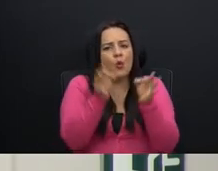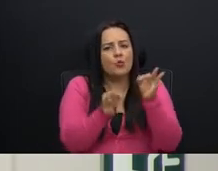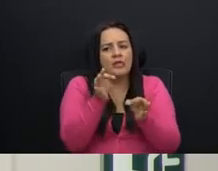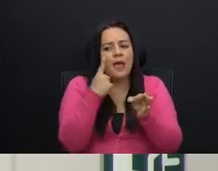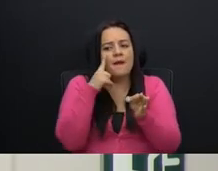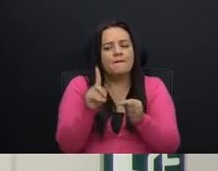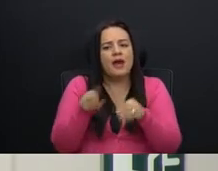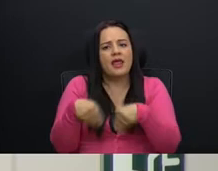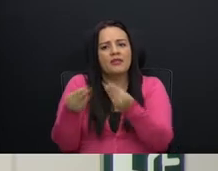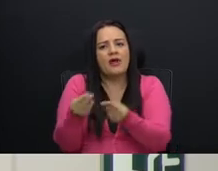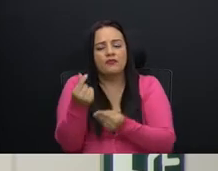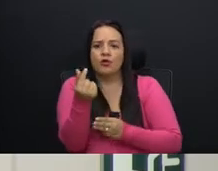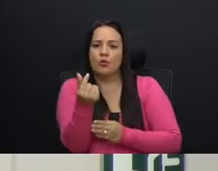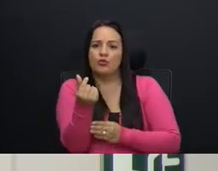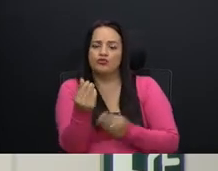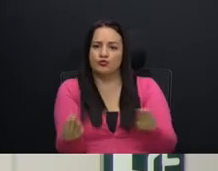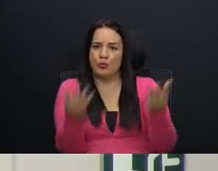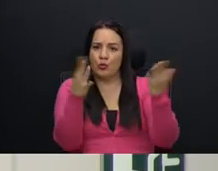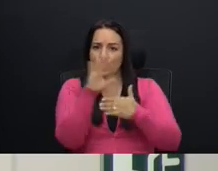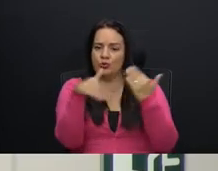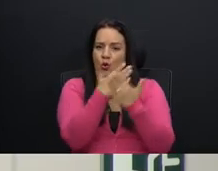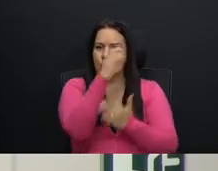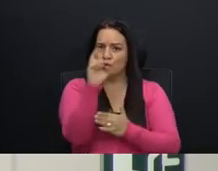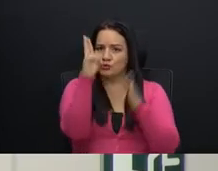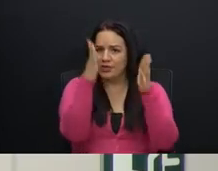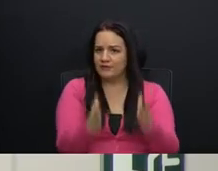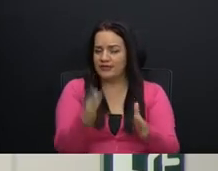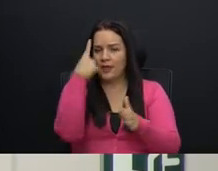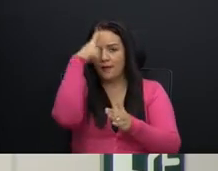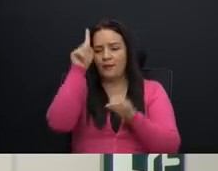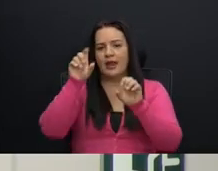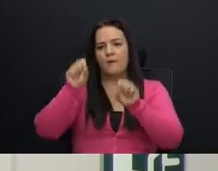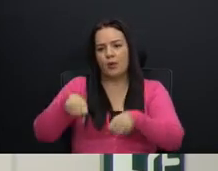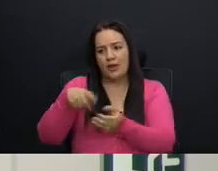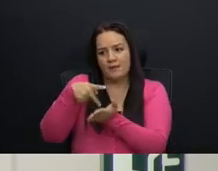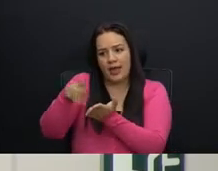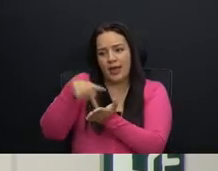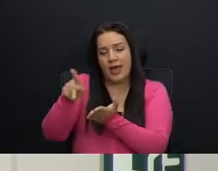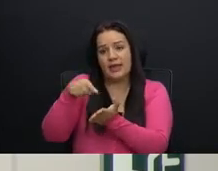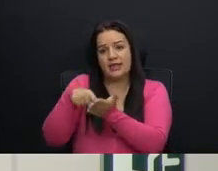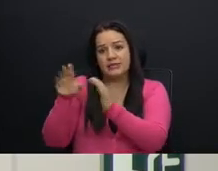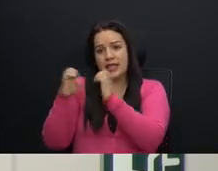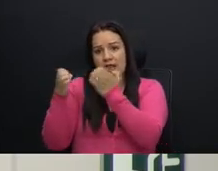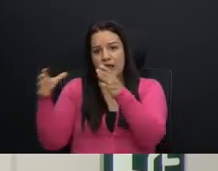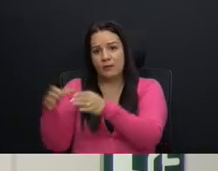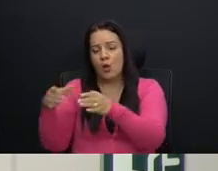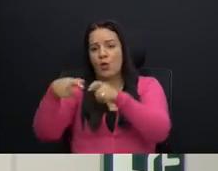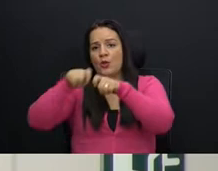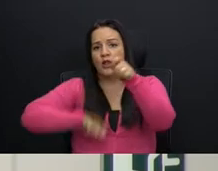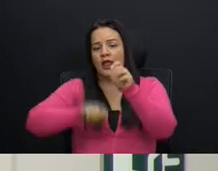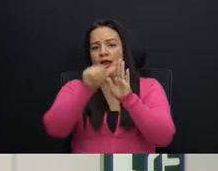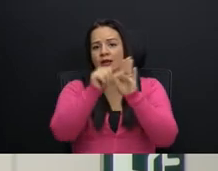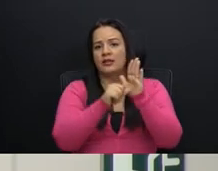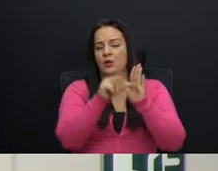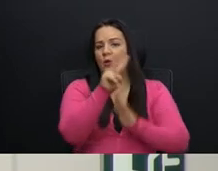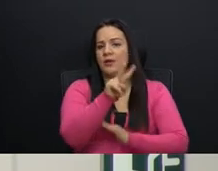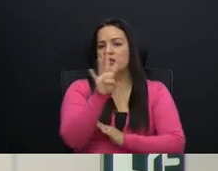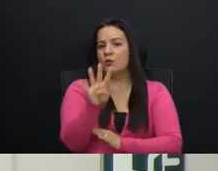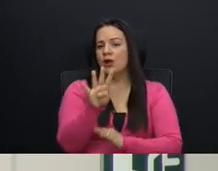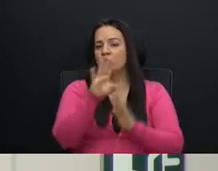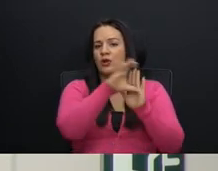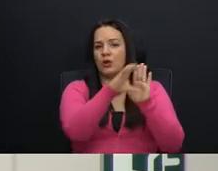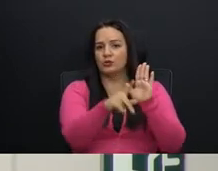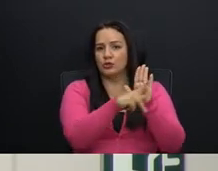asignar los recursos públicos de todos los costarricenses para financiar una unidad que violenta el artículo 24 de nuestra